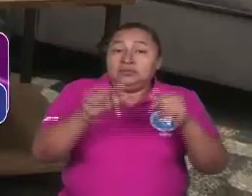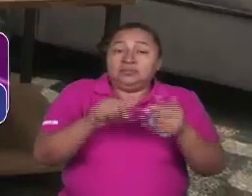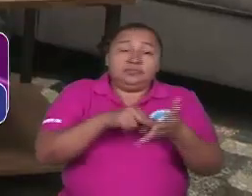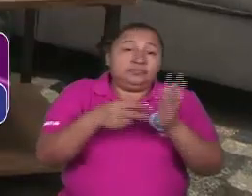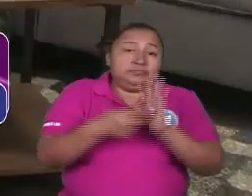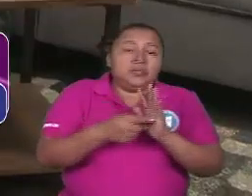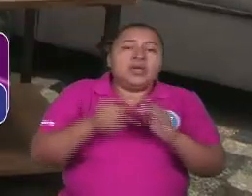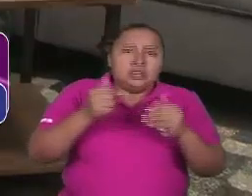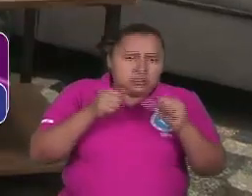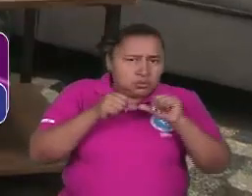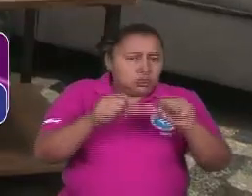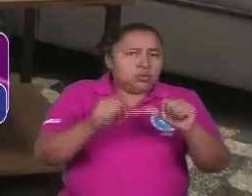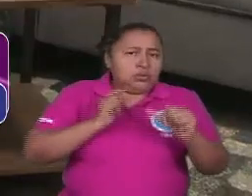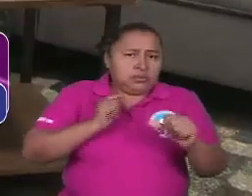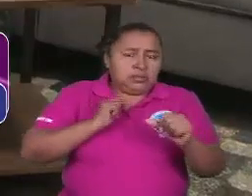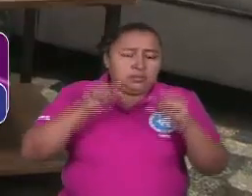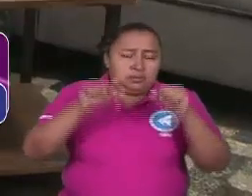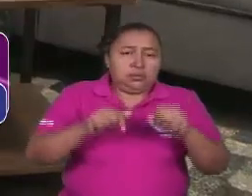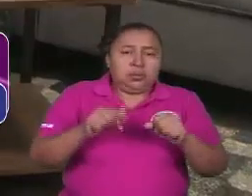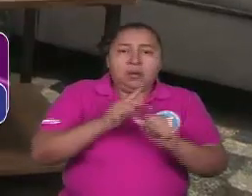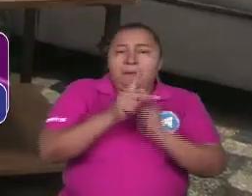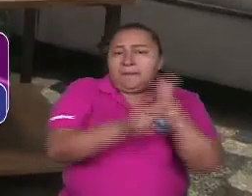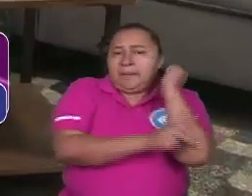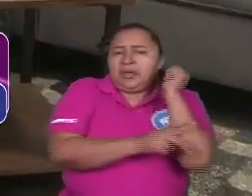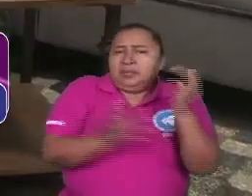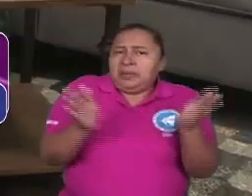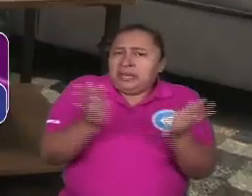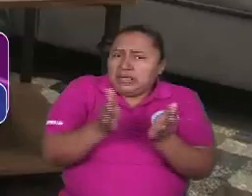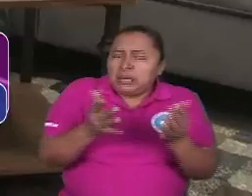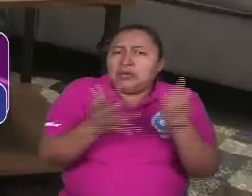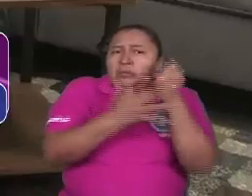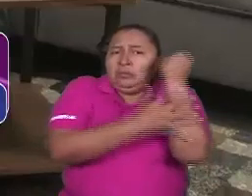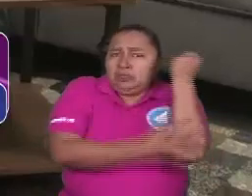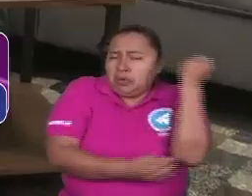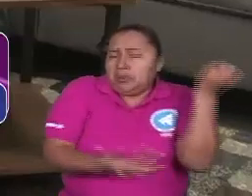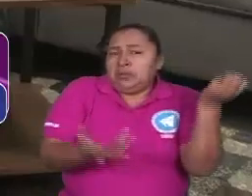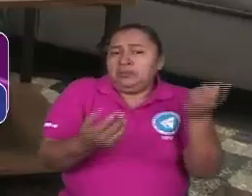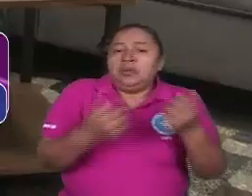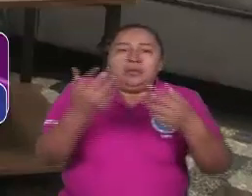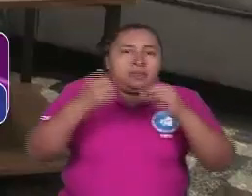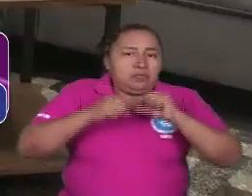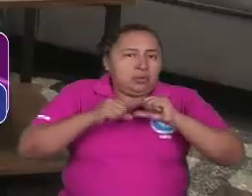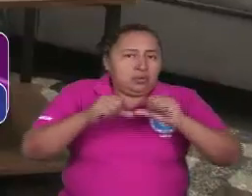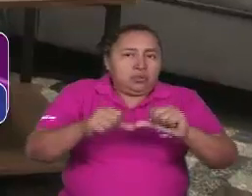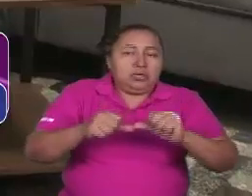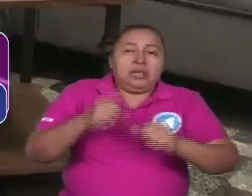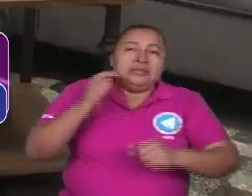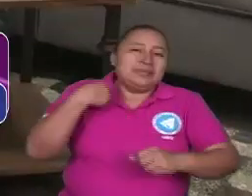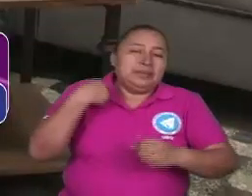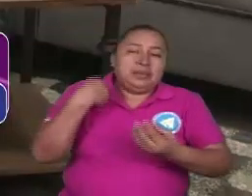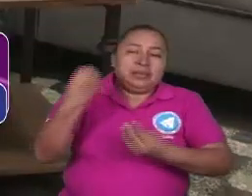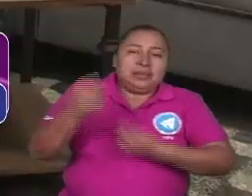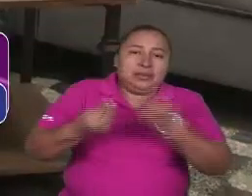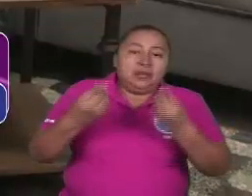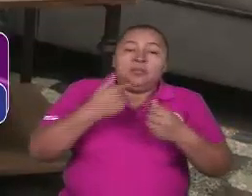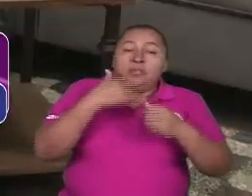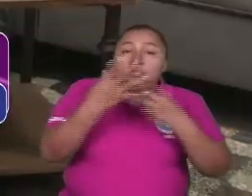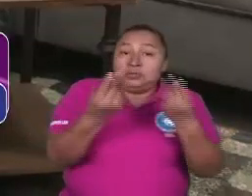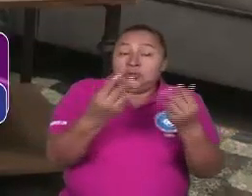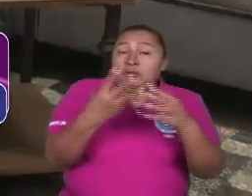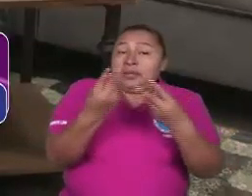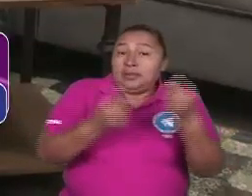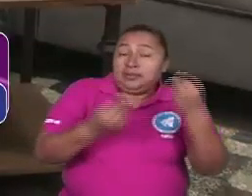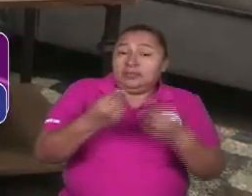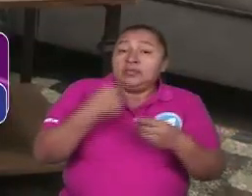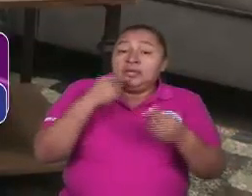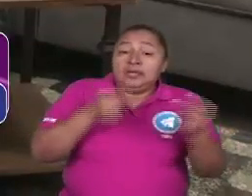seguimos teniendo dificultades porque tenemos un país pequeño pobre vamos a seguir siendo dependientes porque somos una economía pobre y